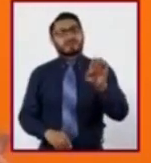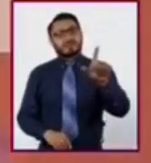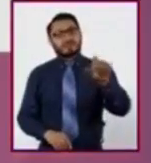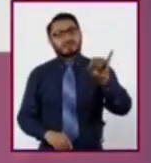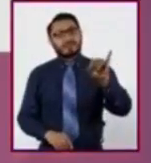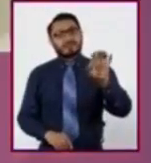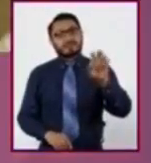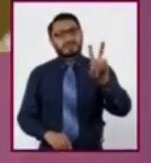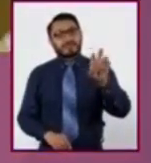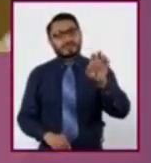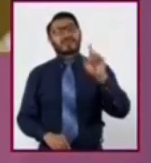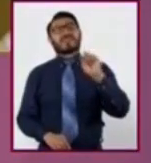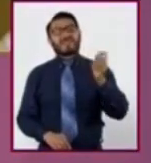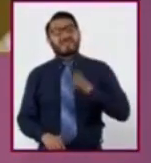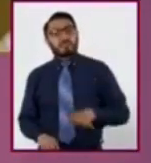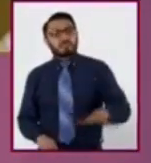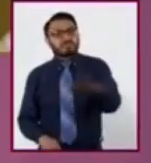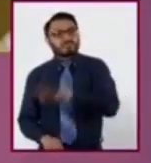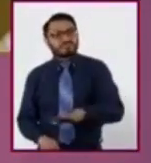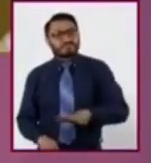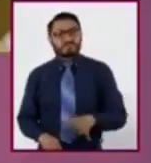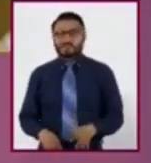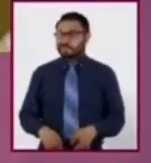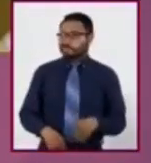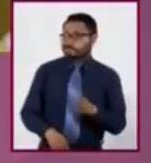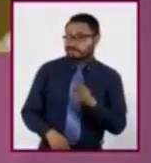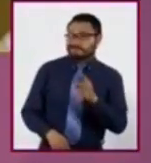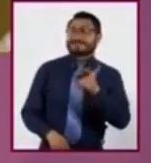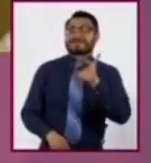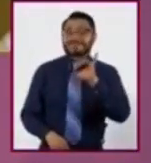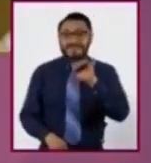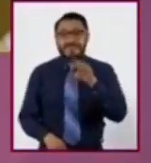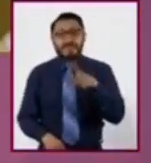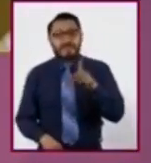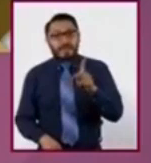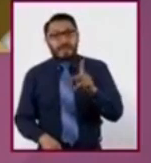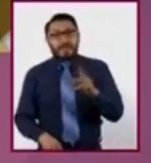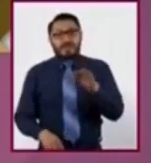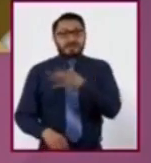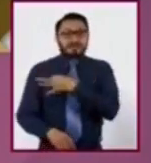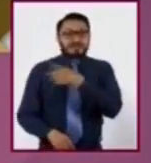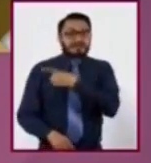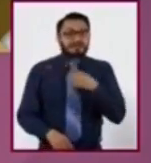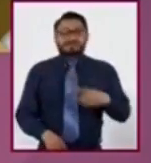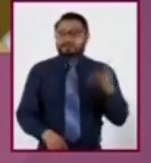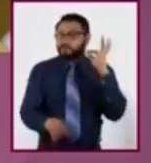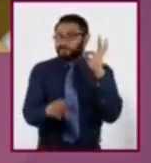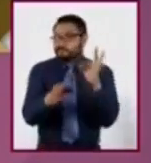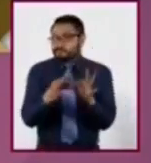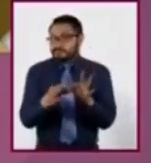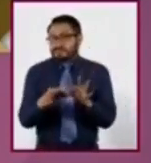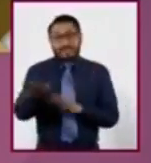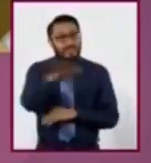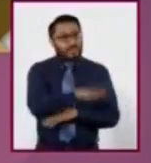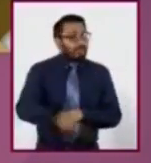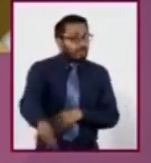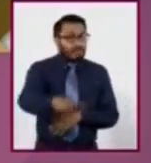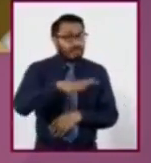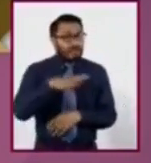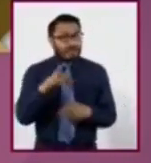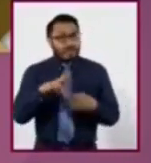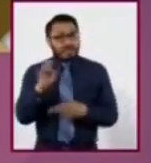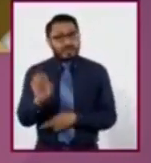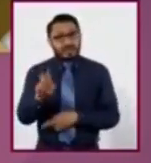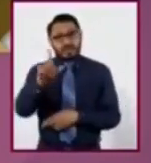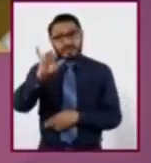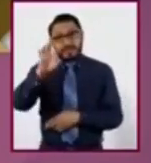la superficie? Muy buena respuesta, pero debemos hacer una precisión. No todas las superficies tienen relieve. Es decir,